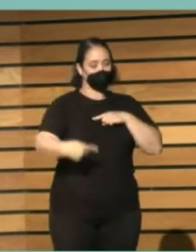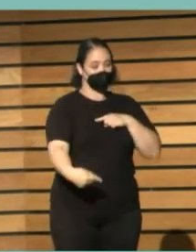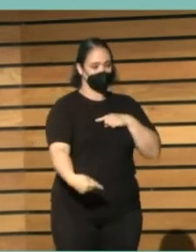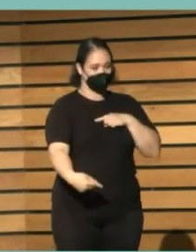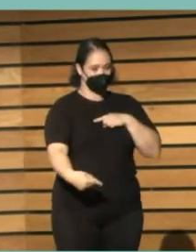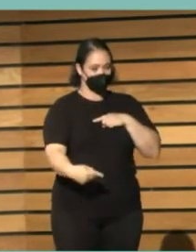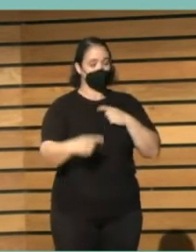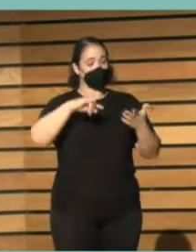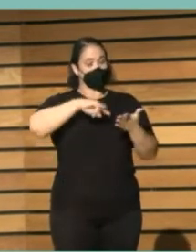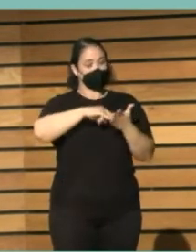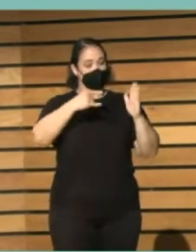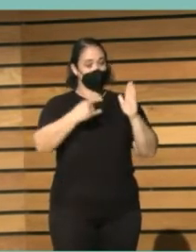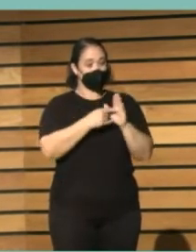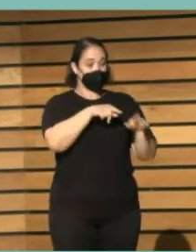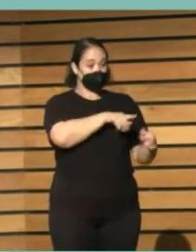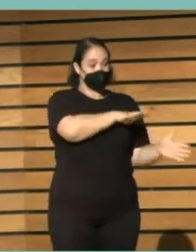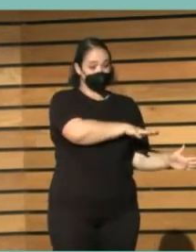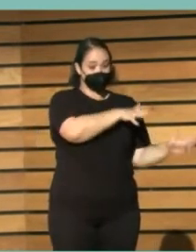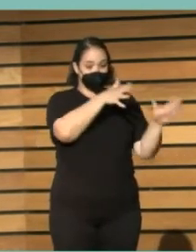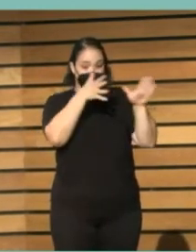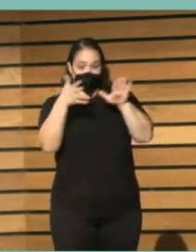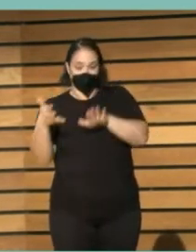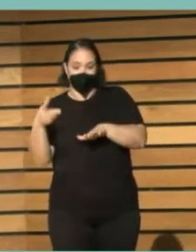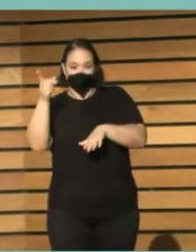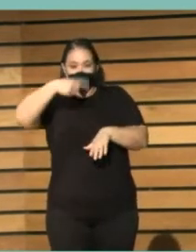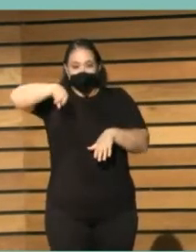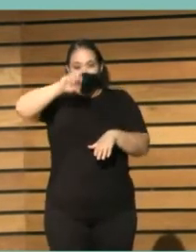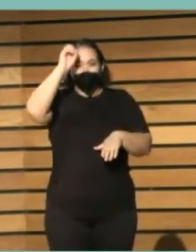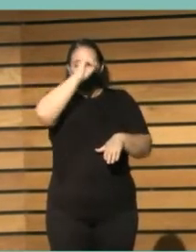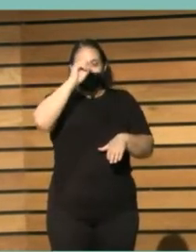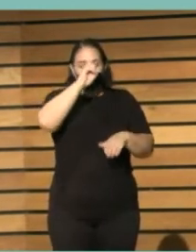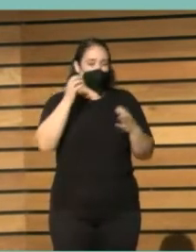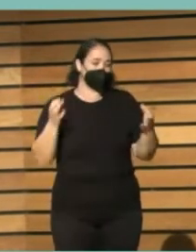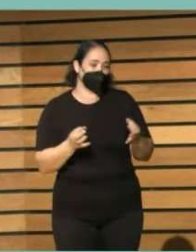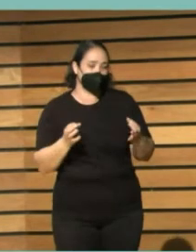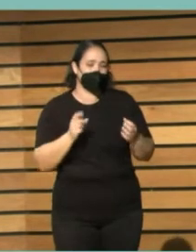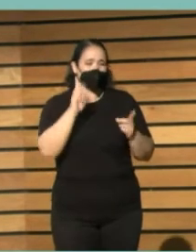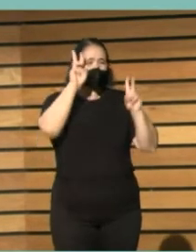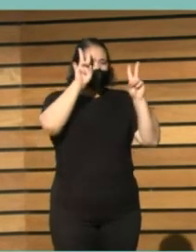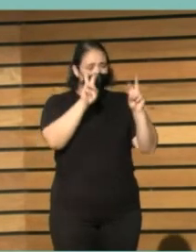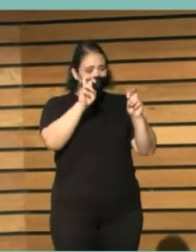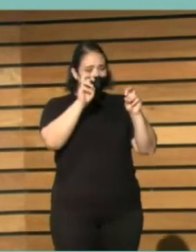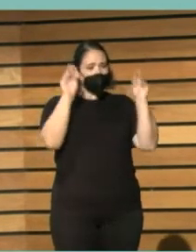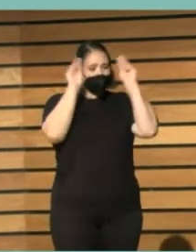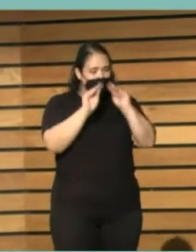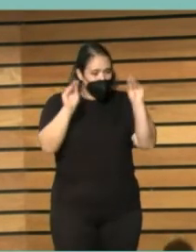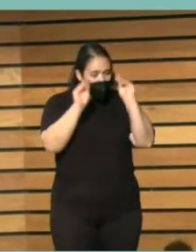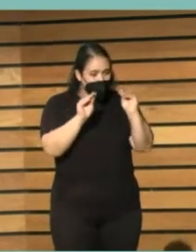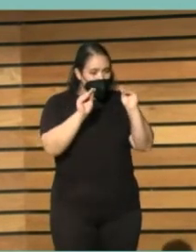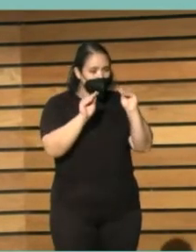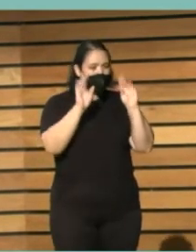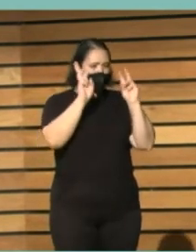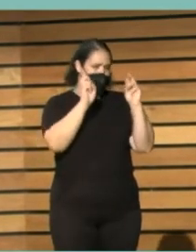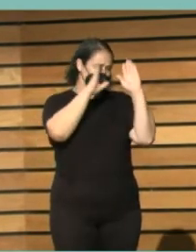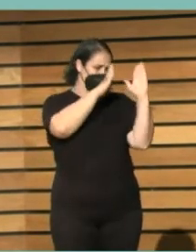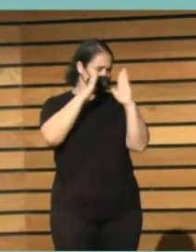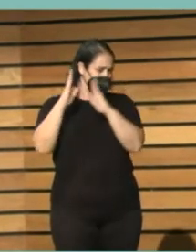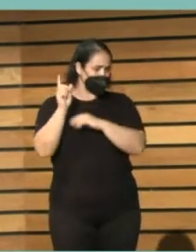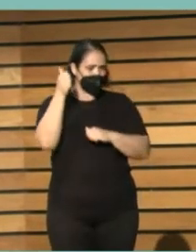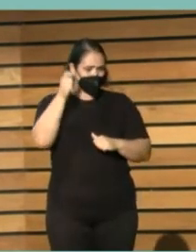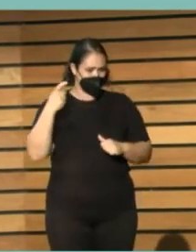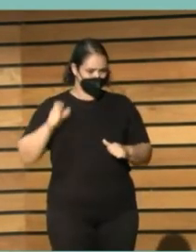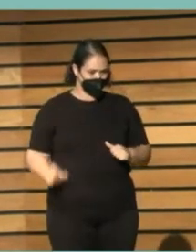plantear y trasladar a ver qué es lo que opináis sobre no sobre la la formación del bibliotecario y todo esto tal que esto